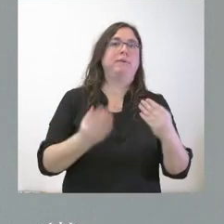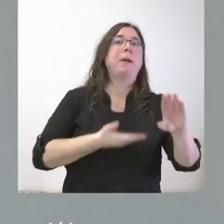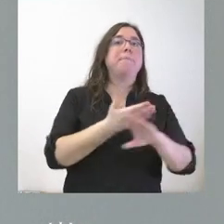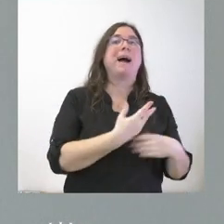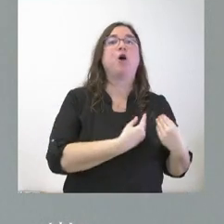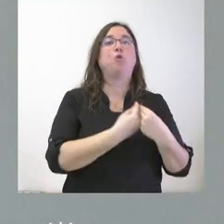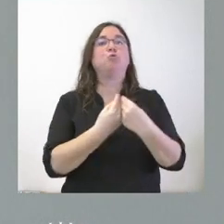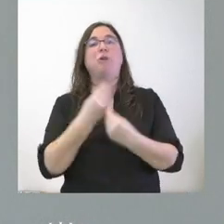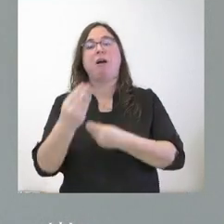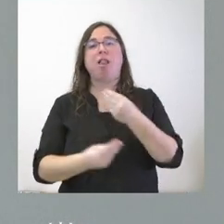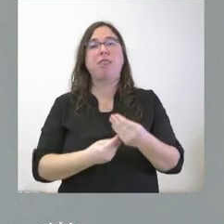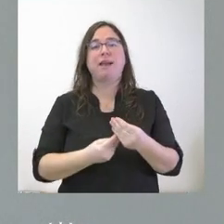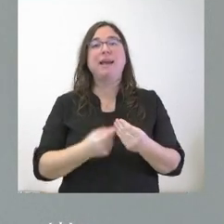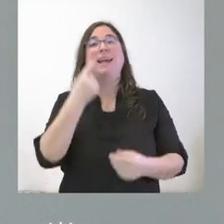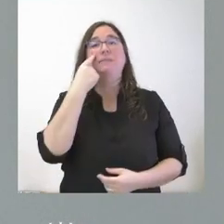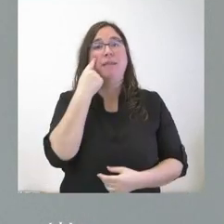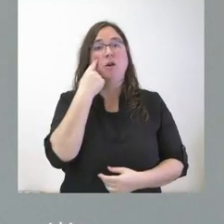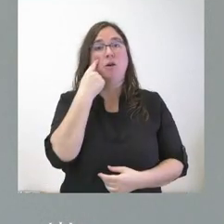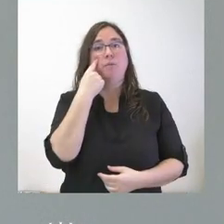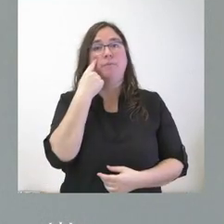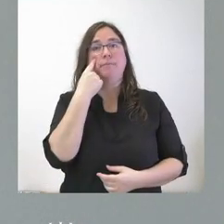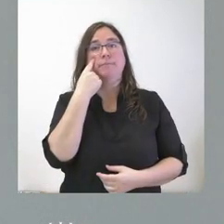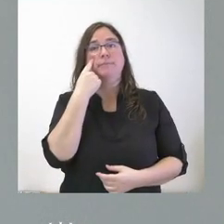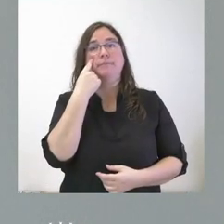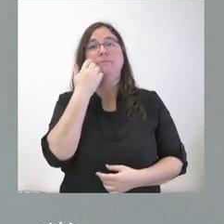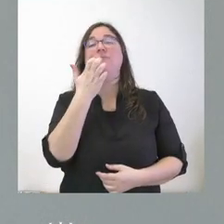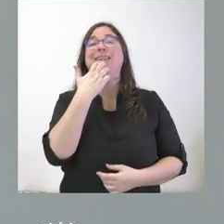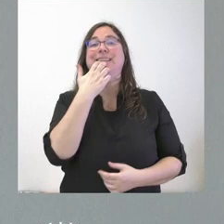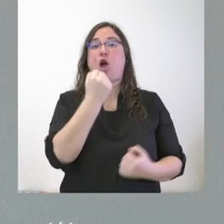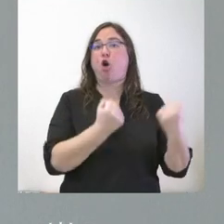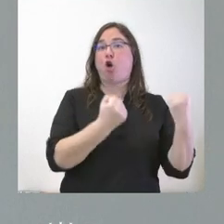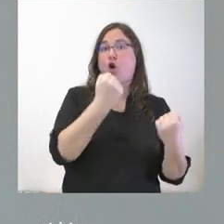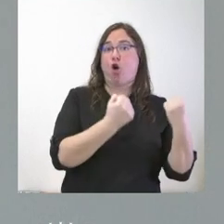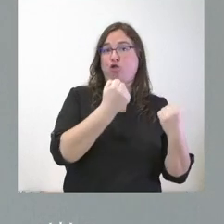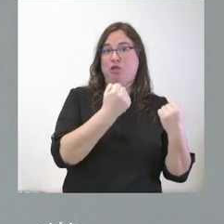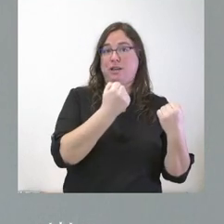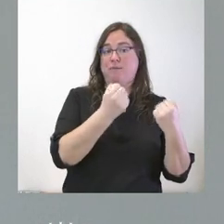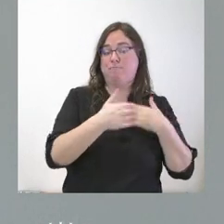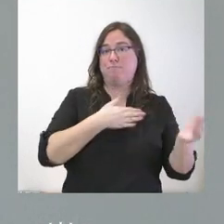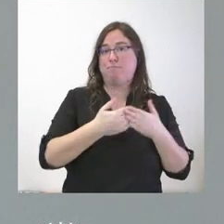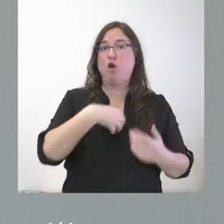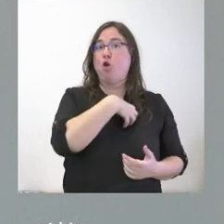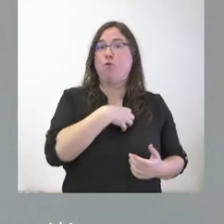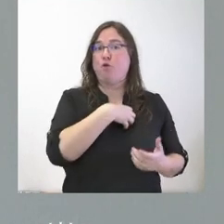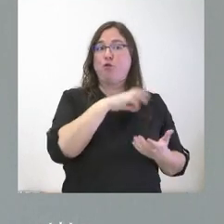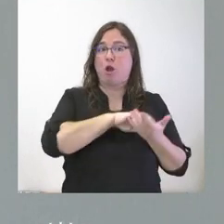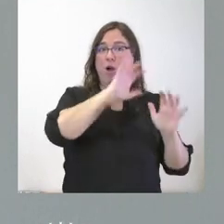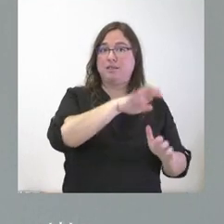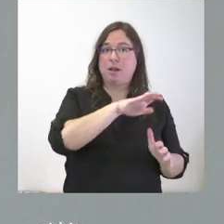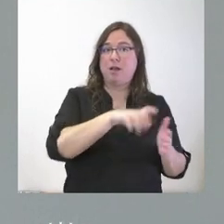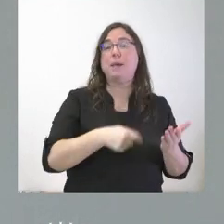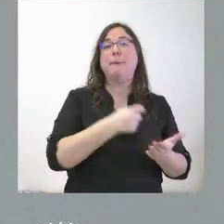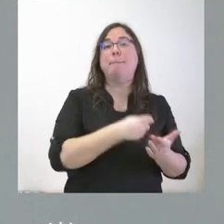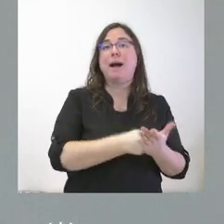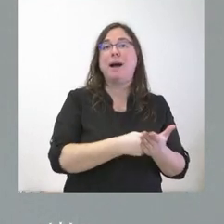juntos a realizar esa inspección, si el coche lo pone y lo conduce el funcionario de la Junta, va a